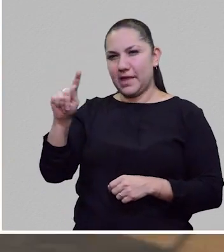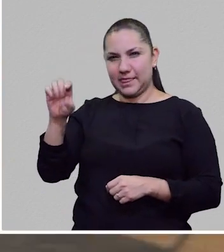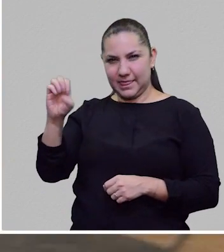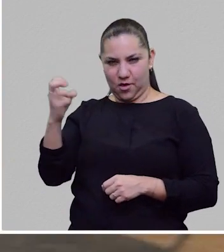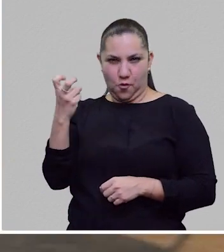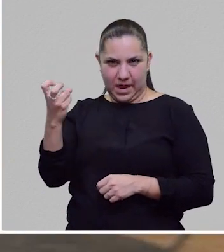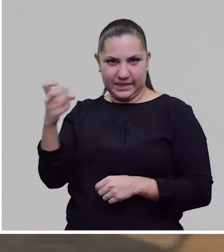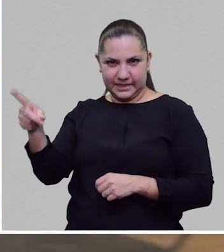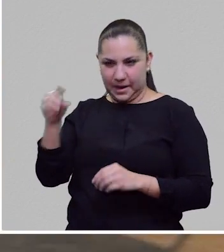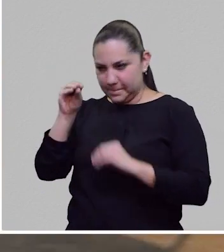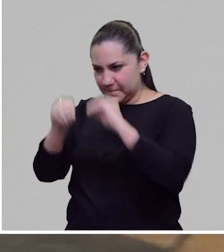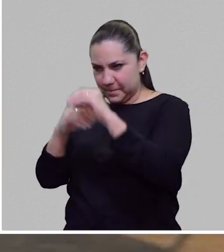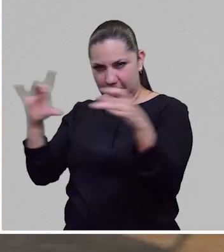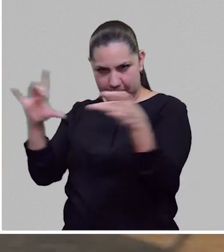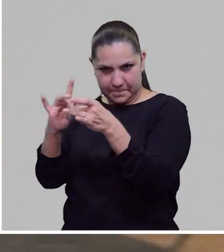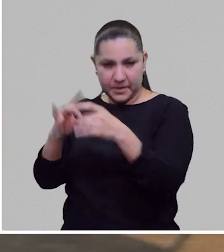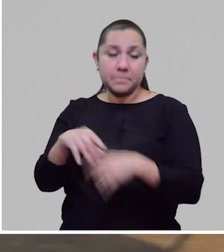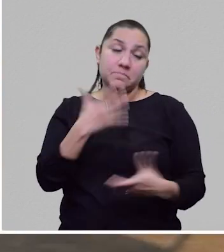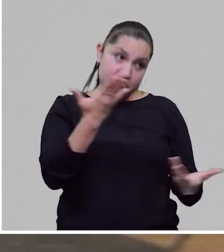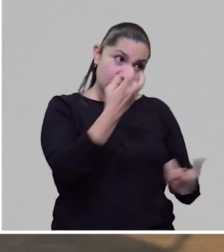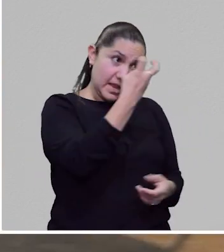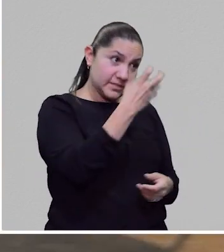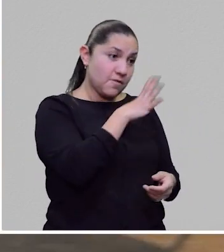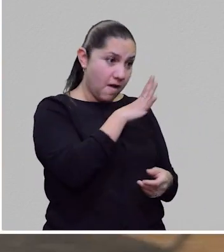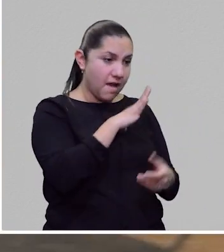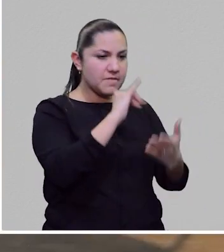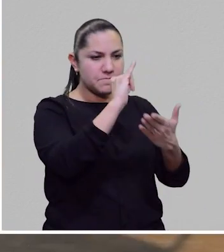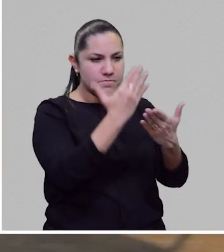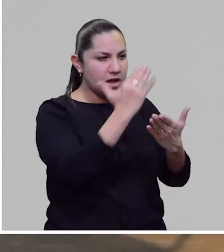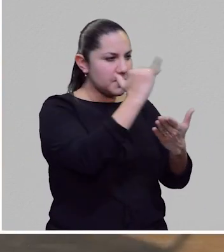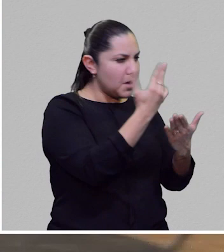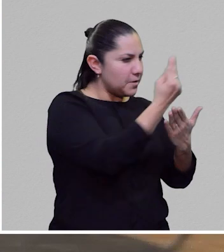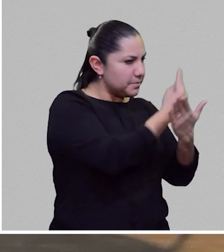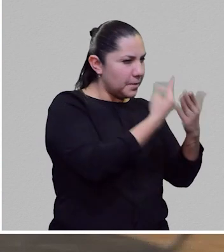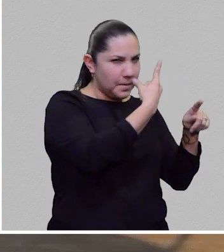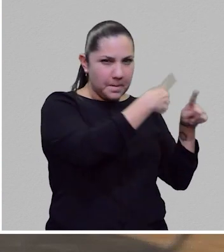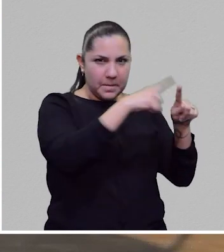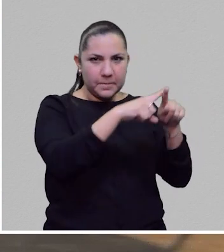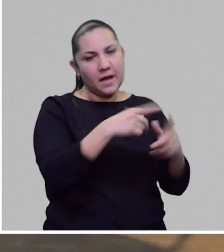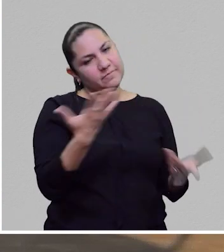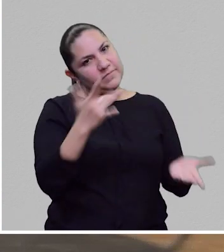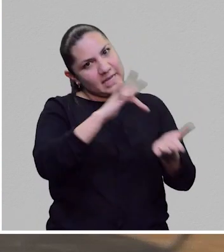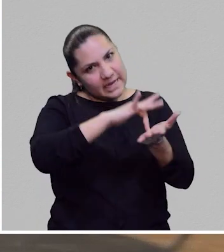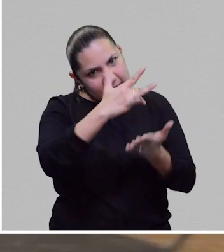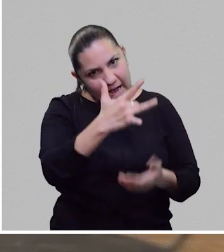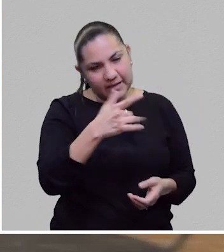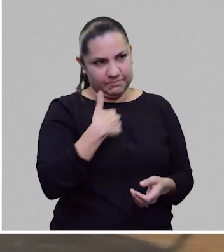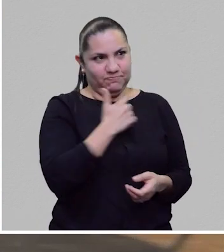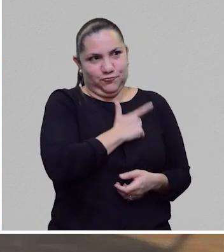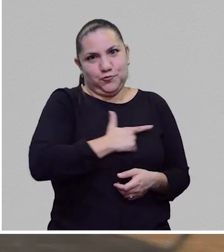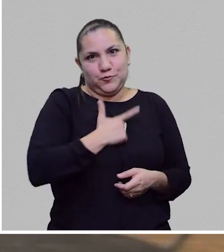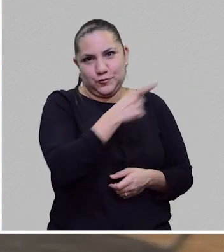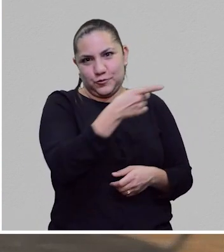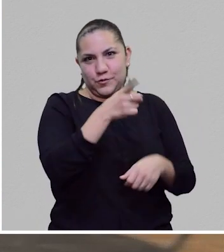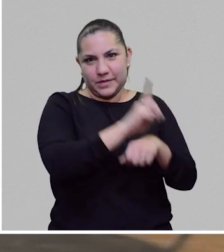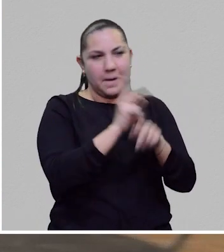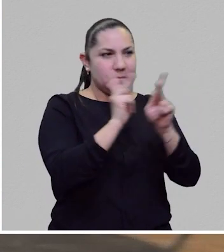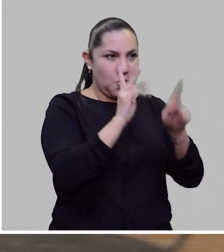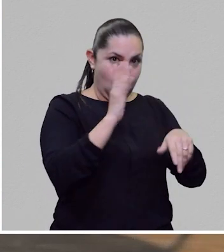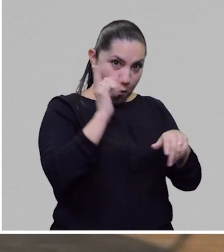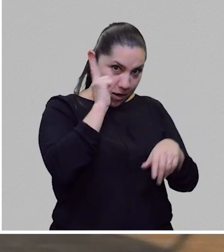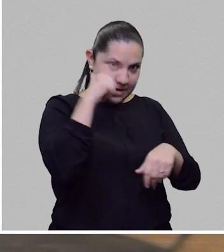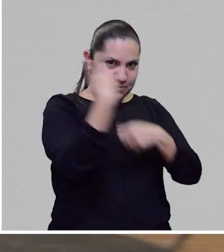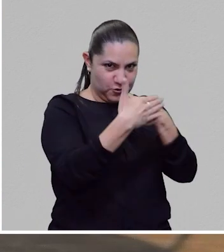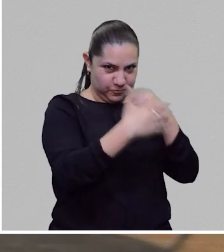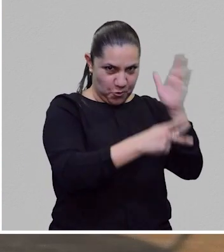este, Tiene algunas ilustraciones. Exactamente, sí. Bueno, pues tenemos las recomendaciones. Ves, muchísimas gracias. Qué delicia hablar contigo. No, encantado. Espero que vuelvas.